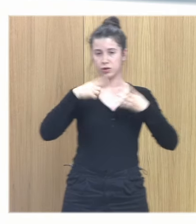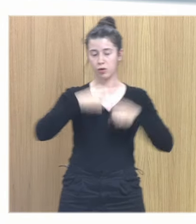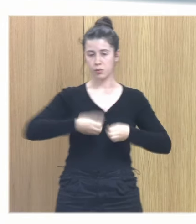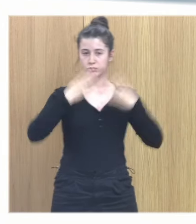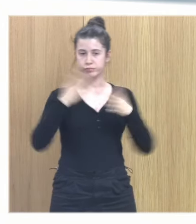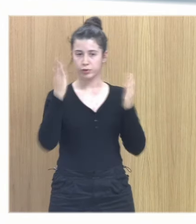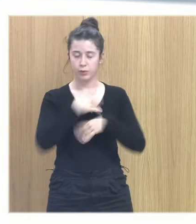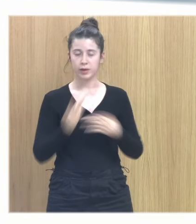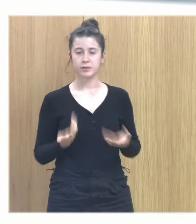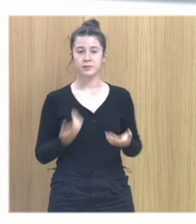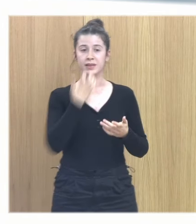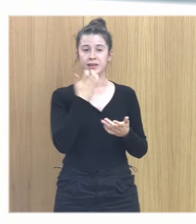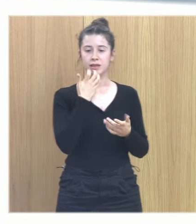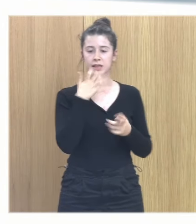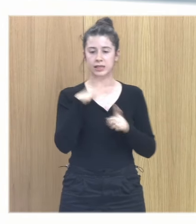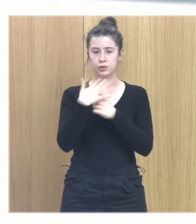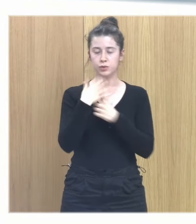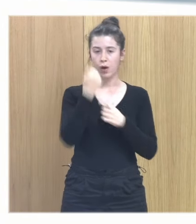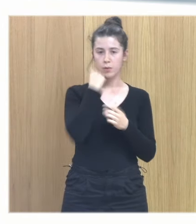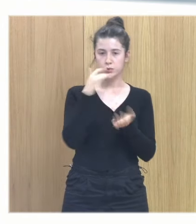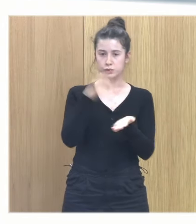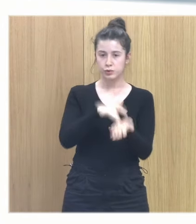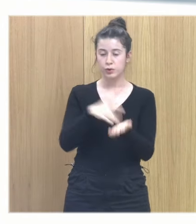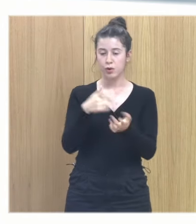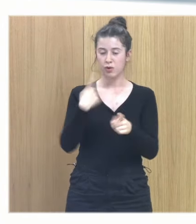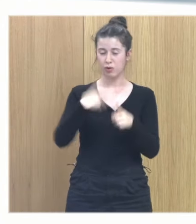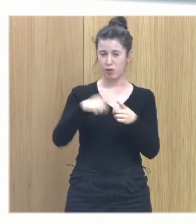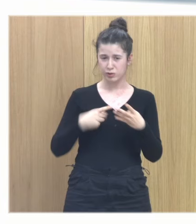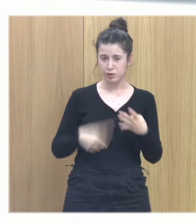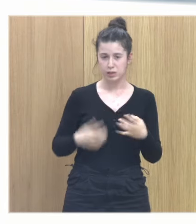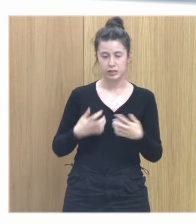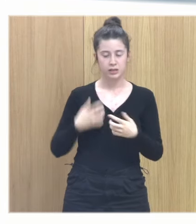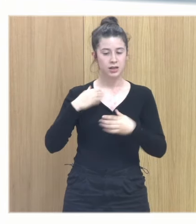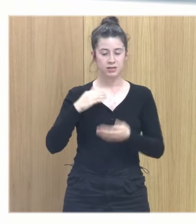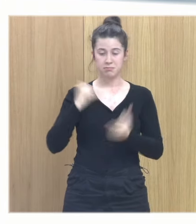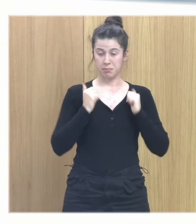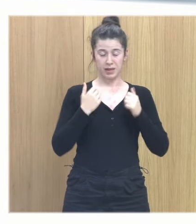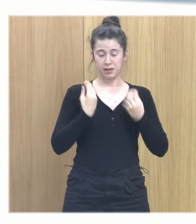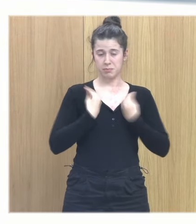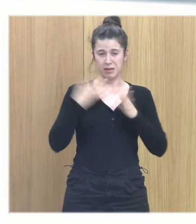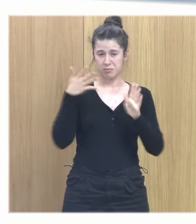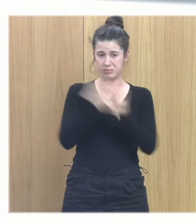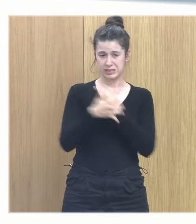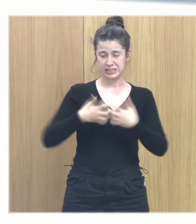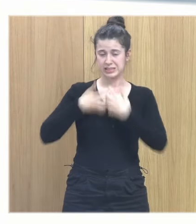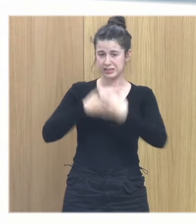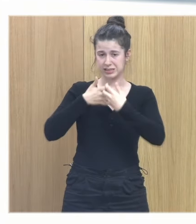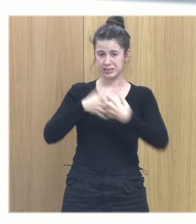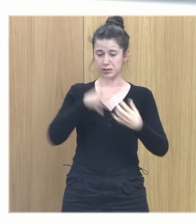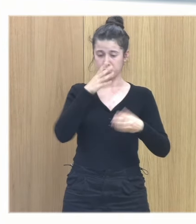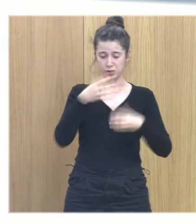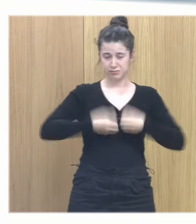tiene y cómo cuando en ese edificio está el abuso hay cosas con las que te quedas peleando toda la vida porque se quedan en el